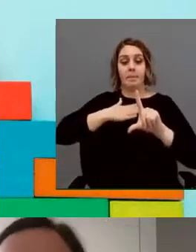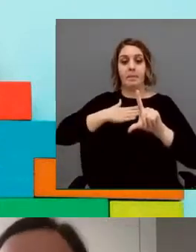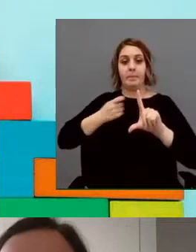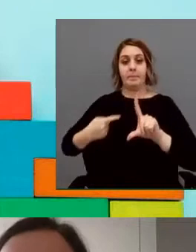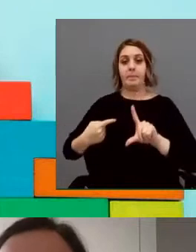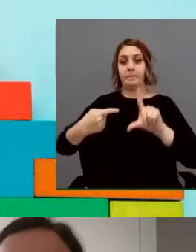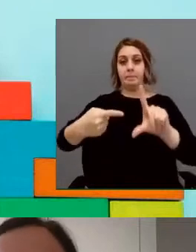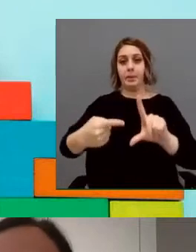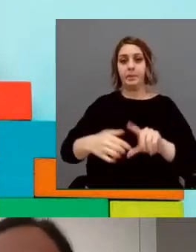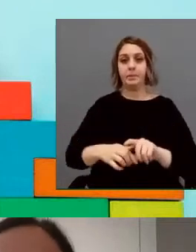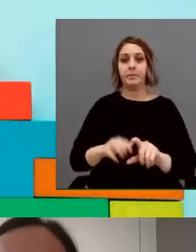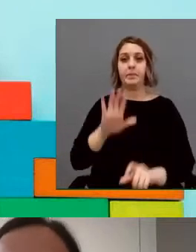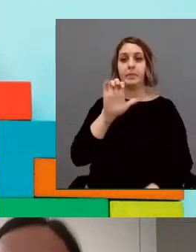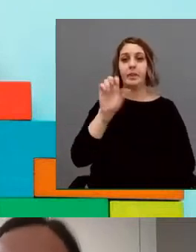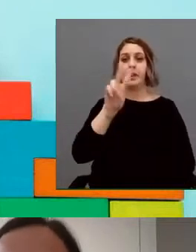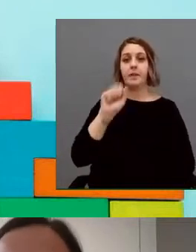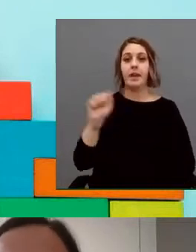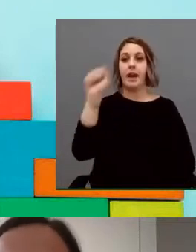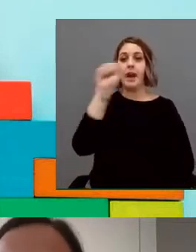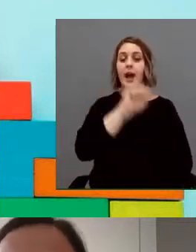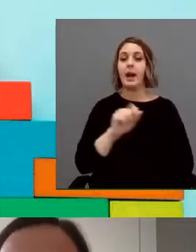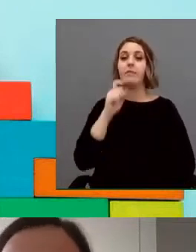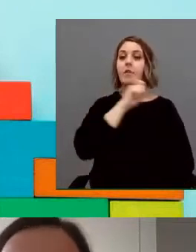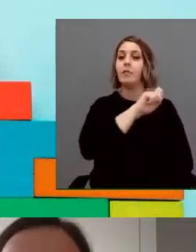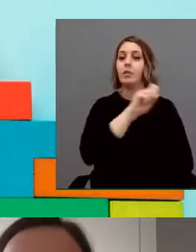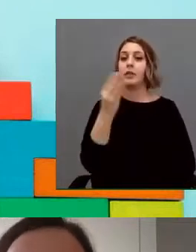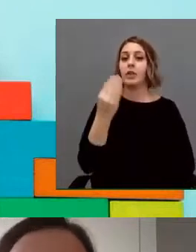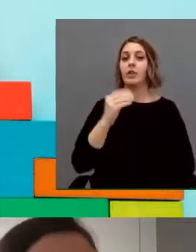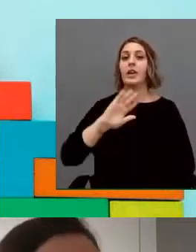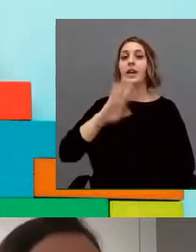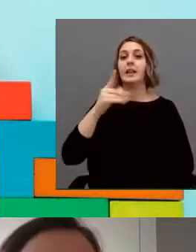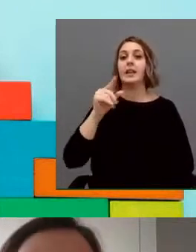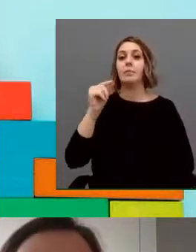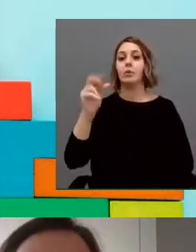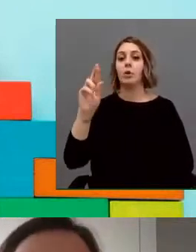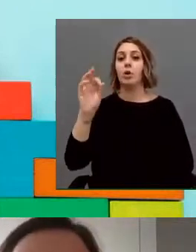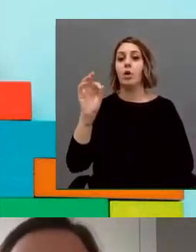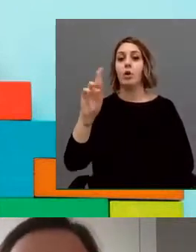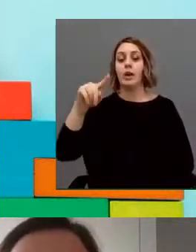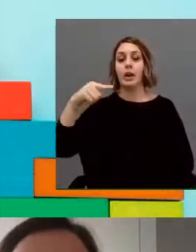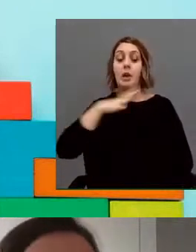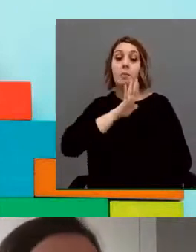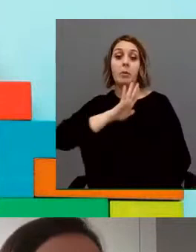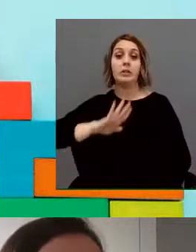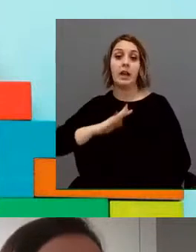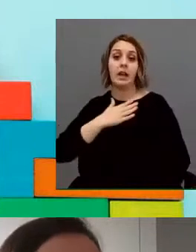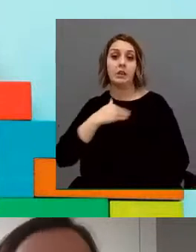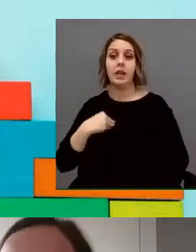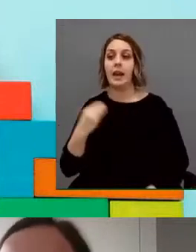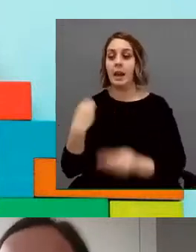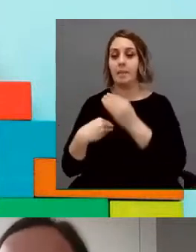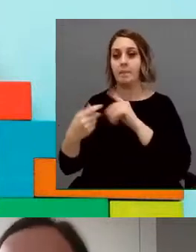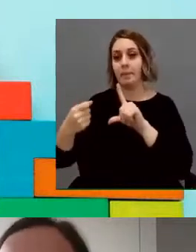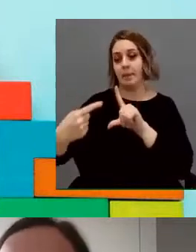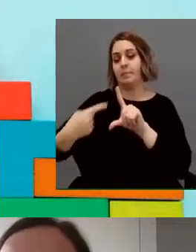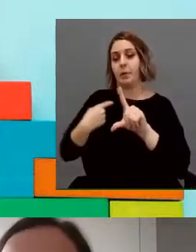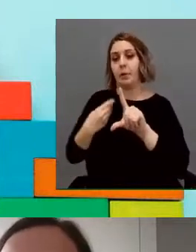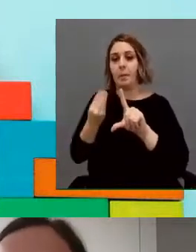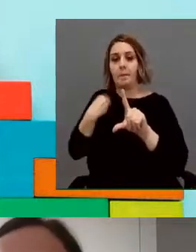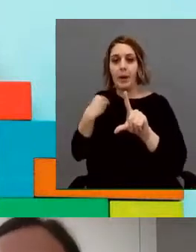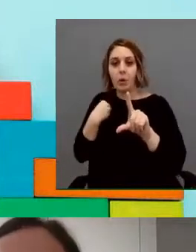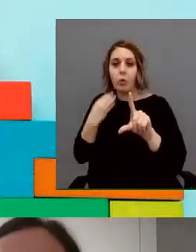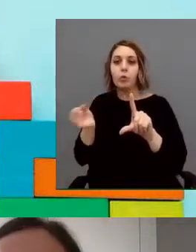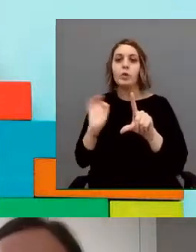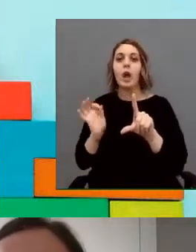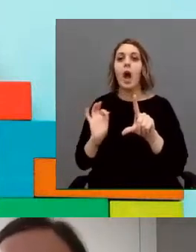eva.fundacionquinta.org, por si en algún momento queréis hacerme alguna pregunta o si os interesa que